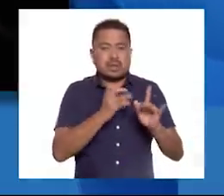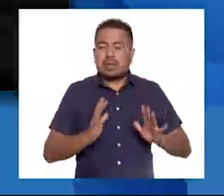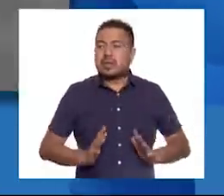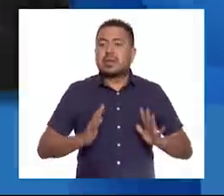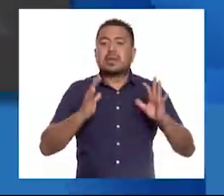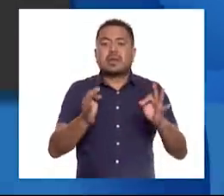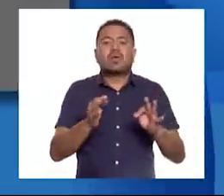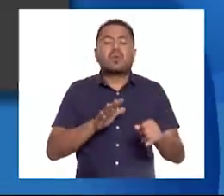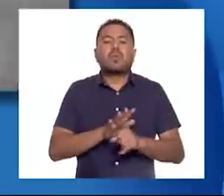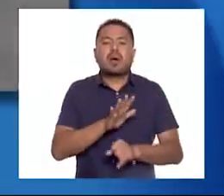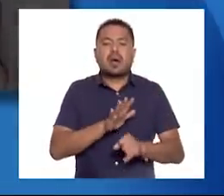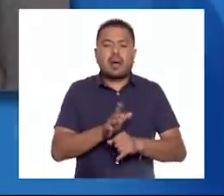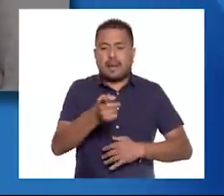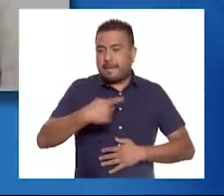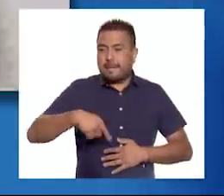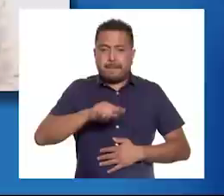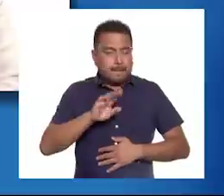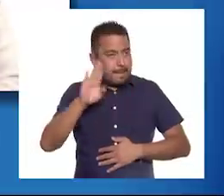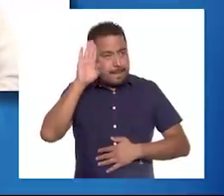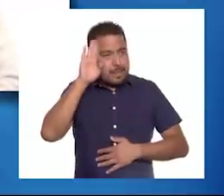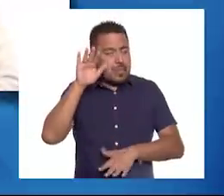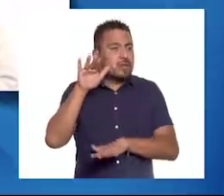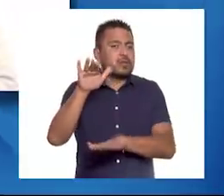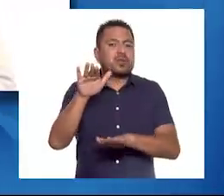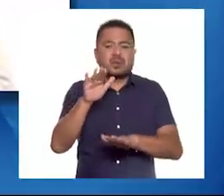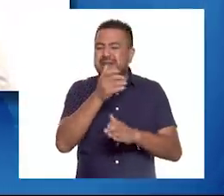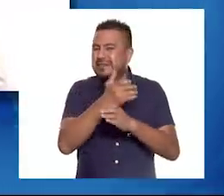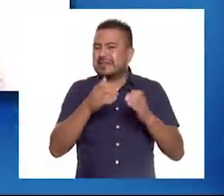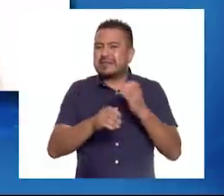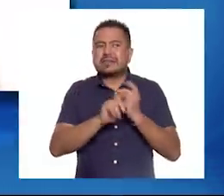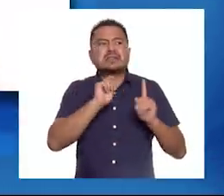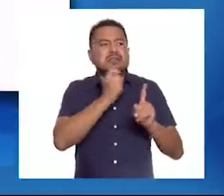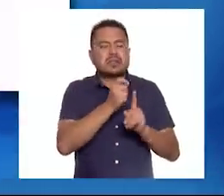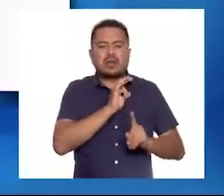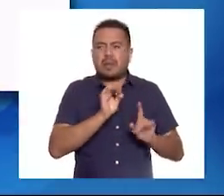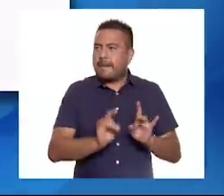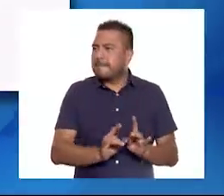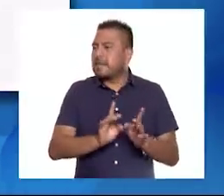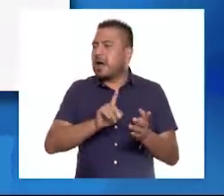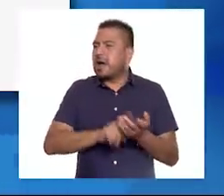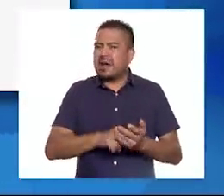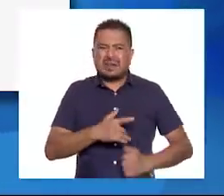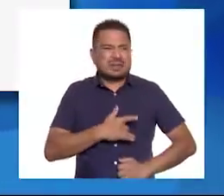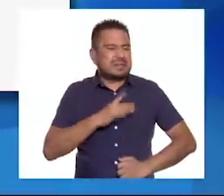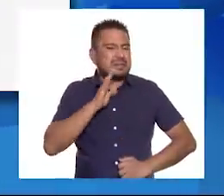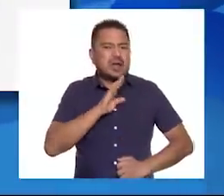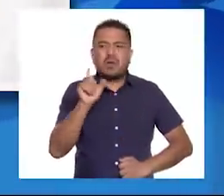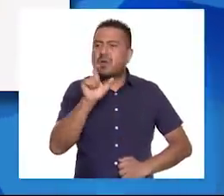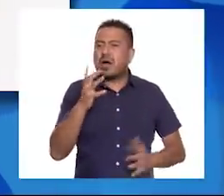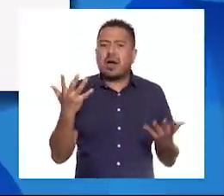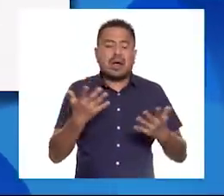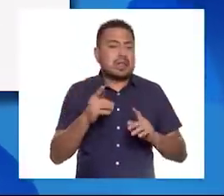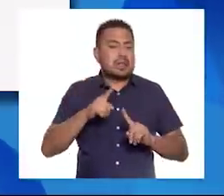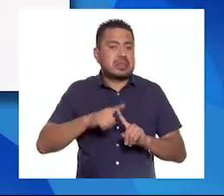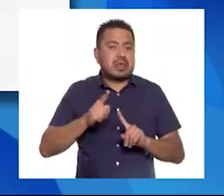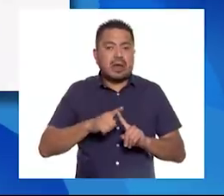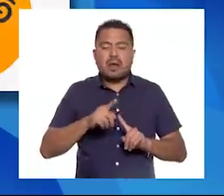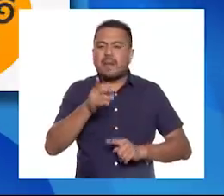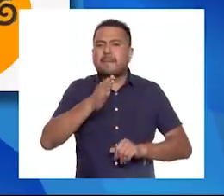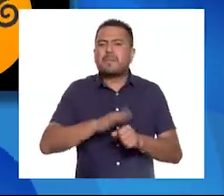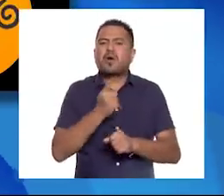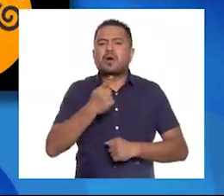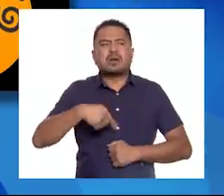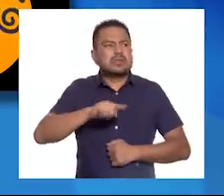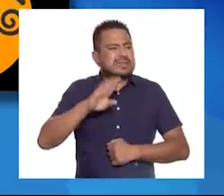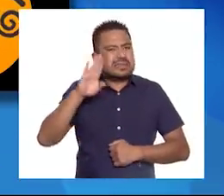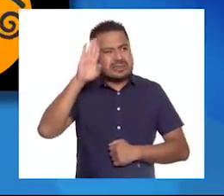realidad de lo que pensamos acerca de la situación que nos provoca malestar. Cuando no podemos hacer una tarea, ¿por qué pensamos